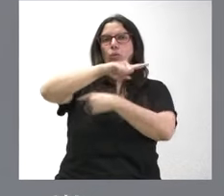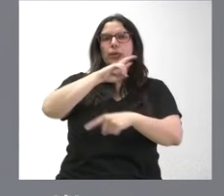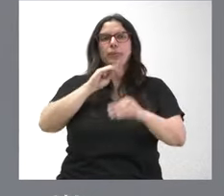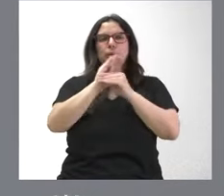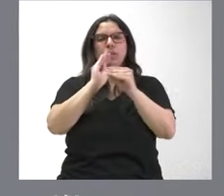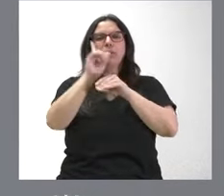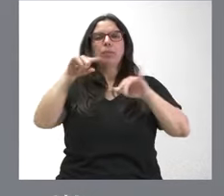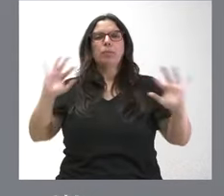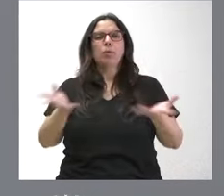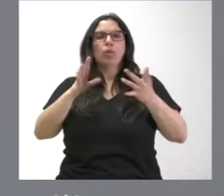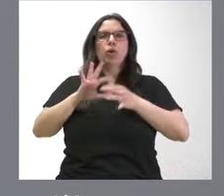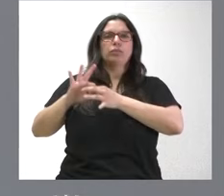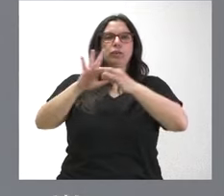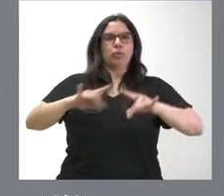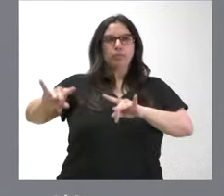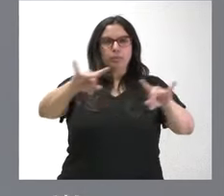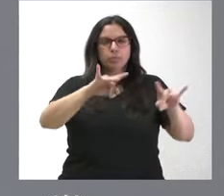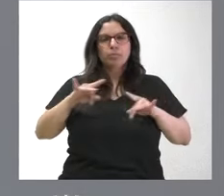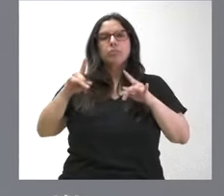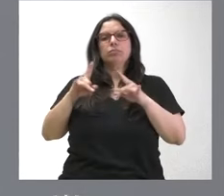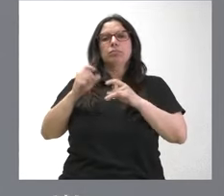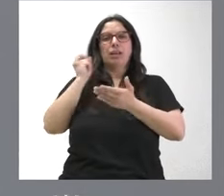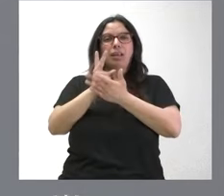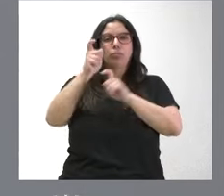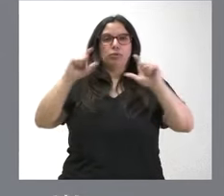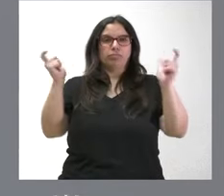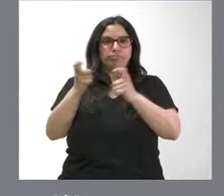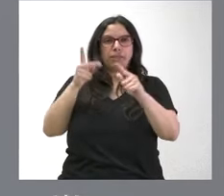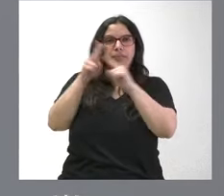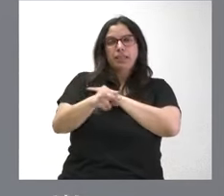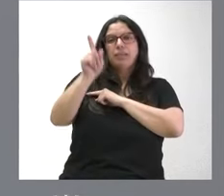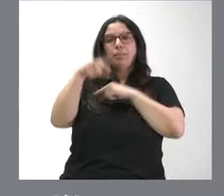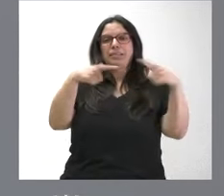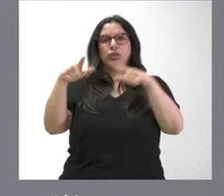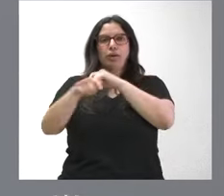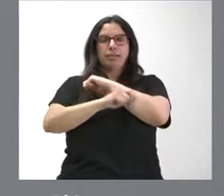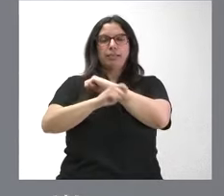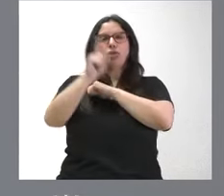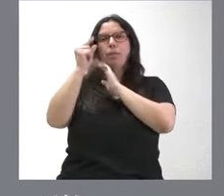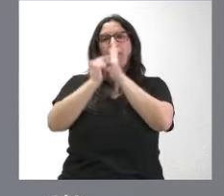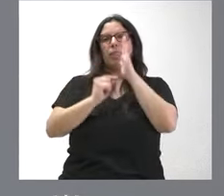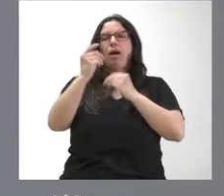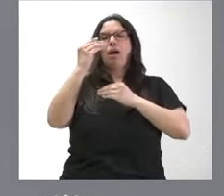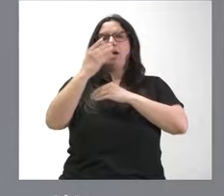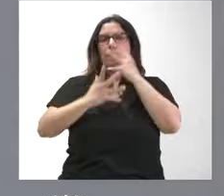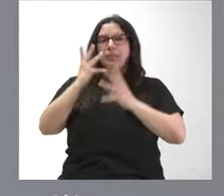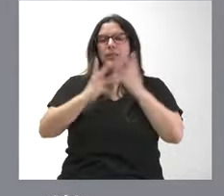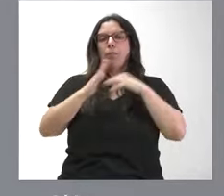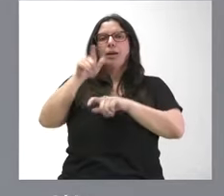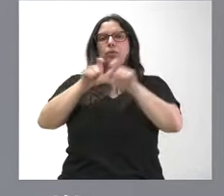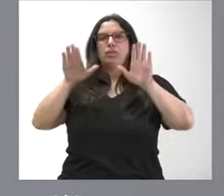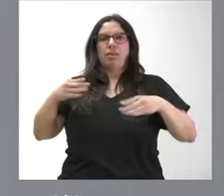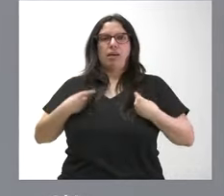promoción de la cohesión territorial en relación con el reto demográfico y los sectores estratégicos y medidas administrativas para el asentamiento de población.